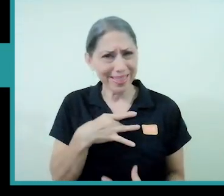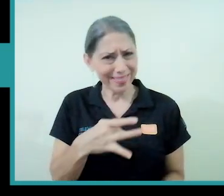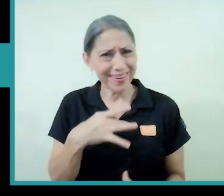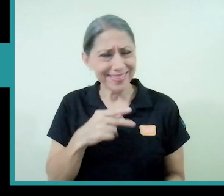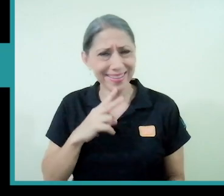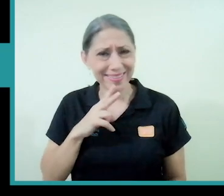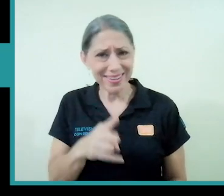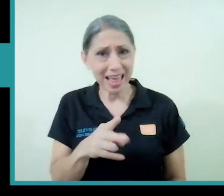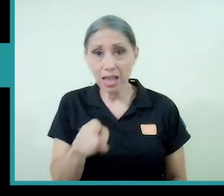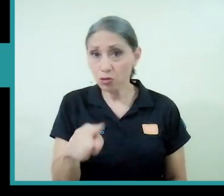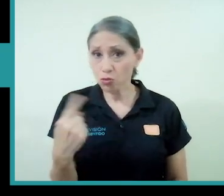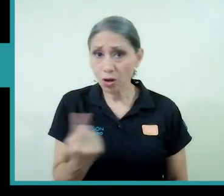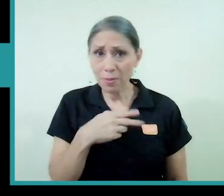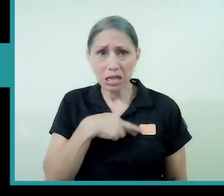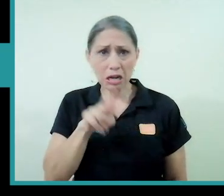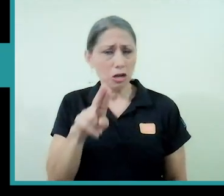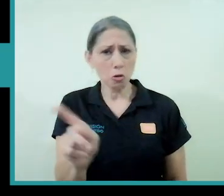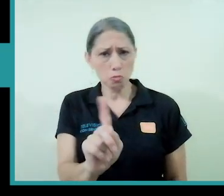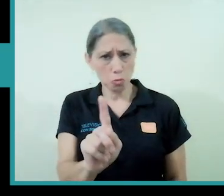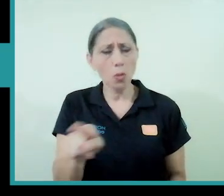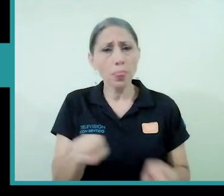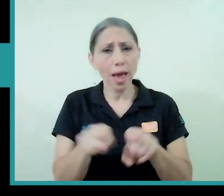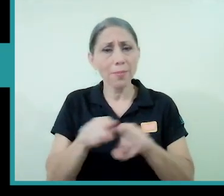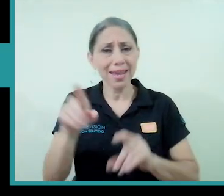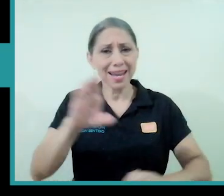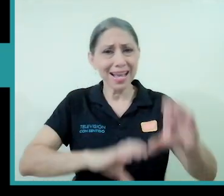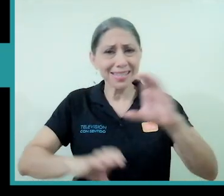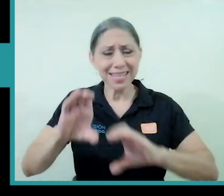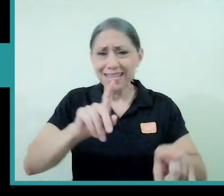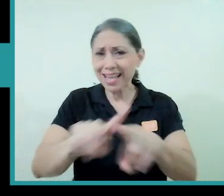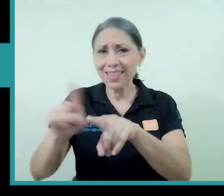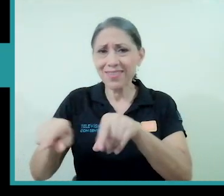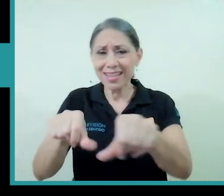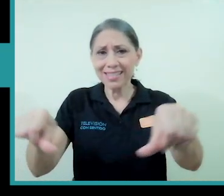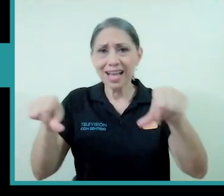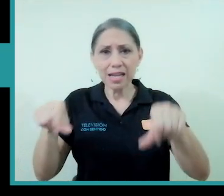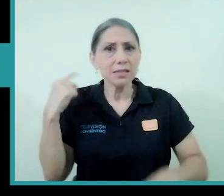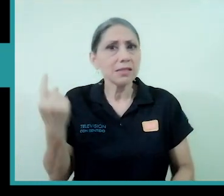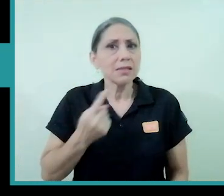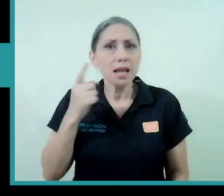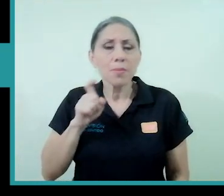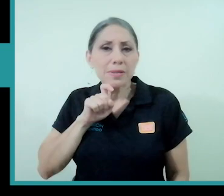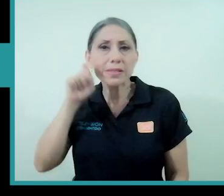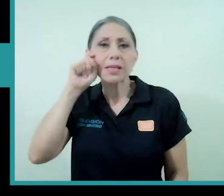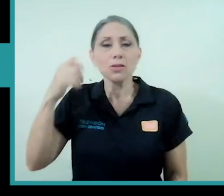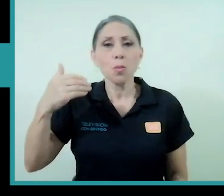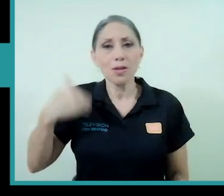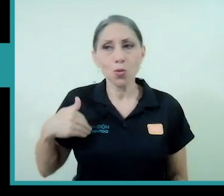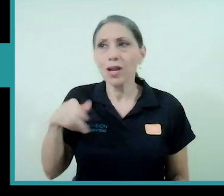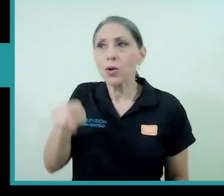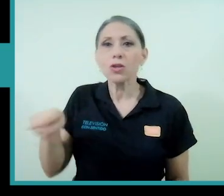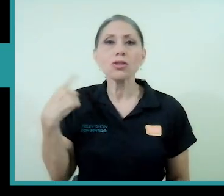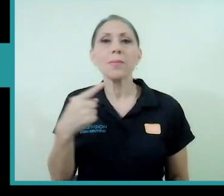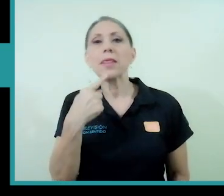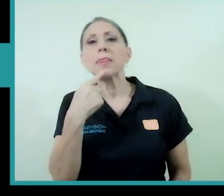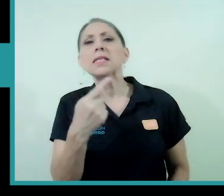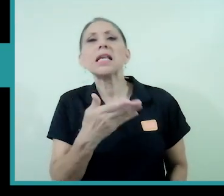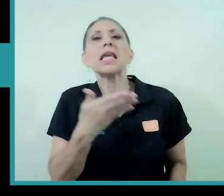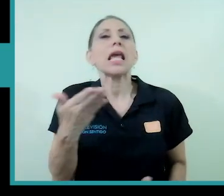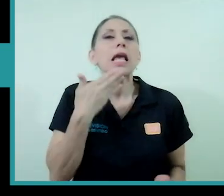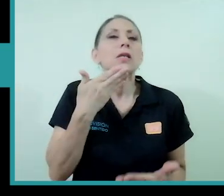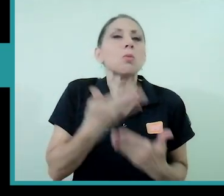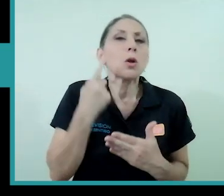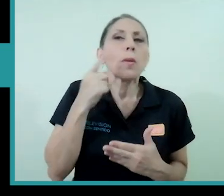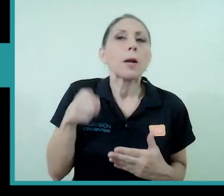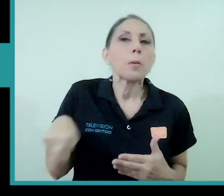religión ¿verdad? porque también en la ciencia y en otros ámbitos han sido personas de sexo masculino los que saben lo que nos conviene y lo que no nos conviene a